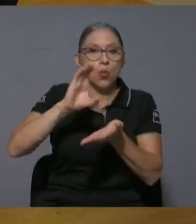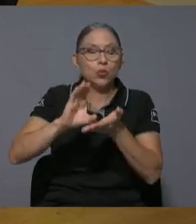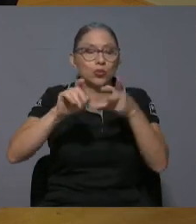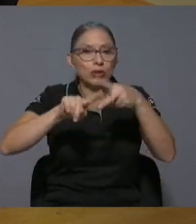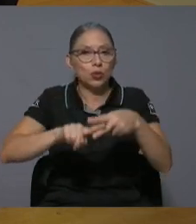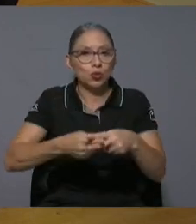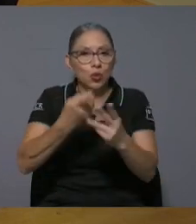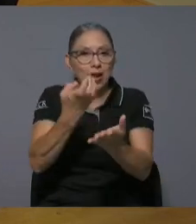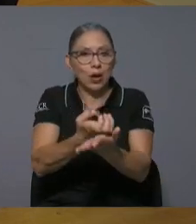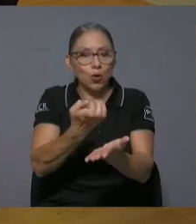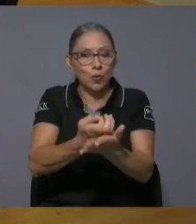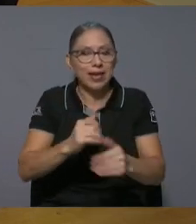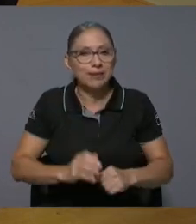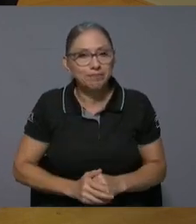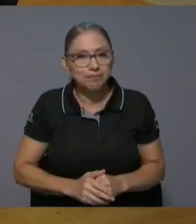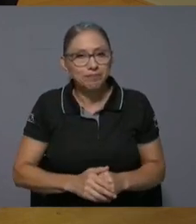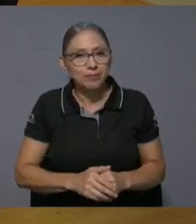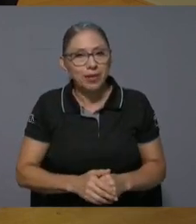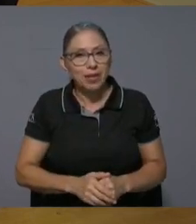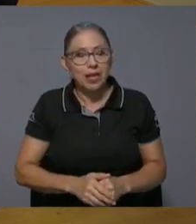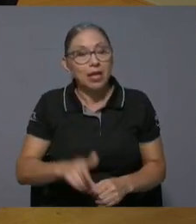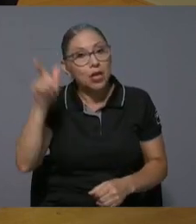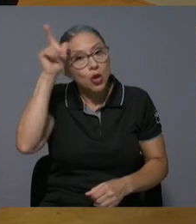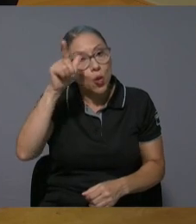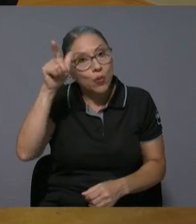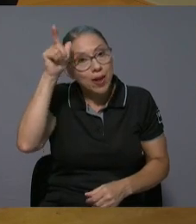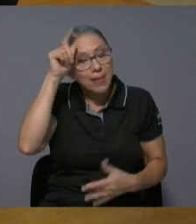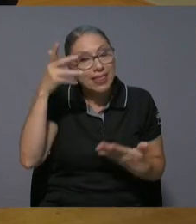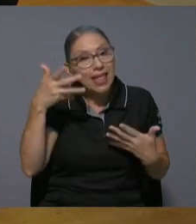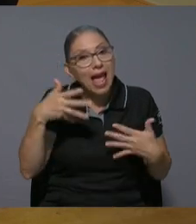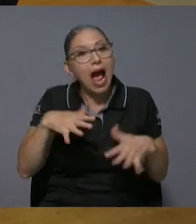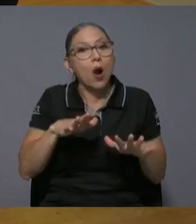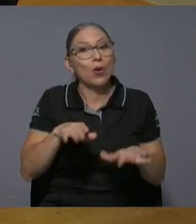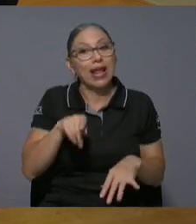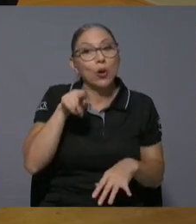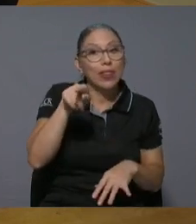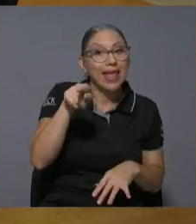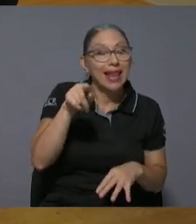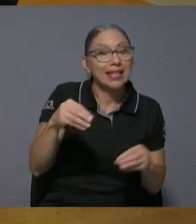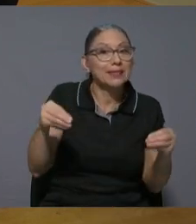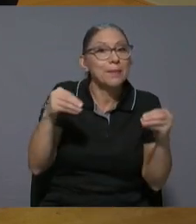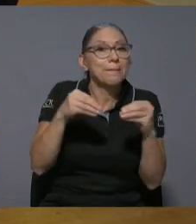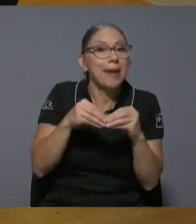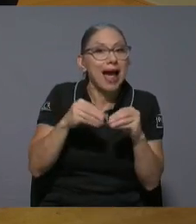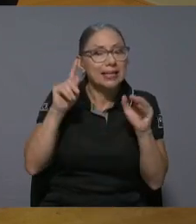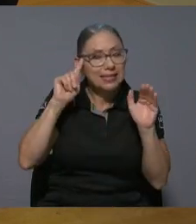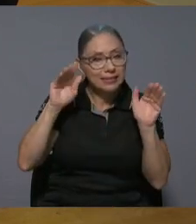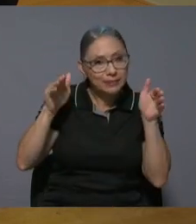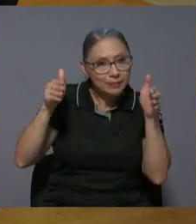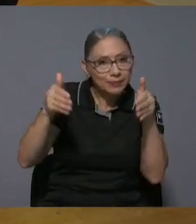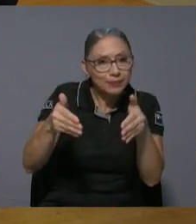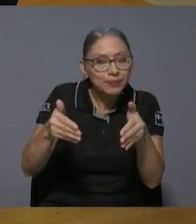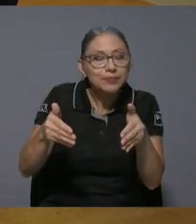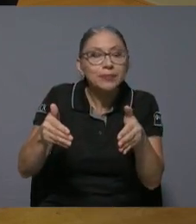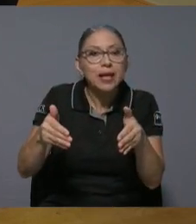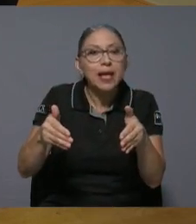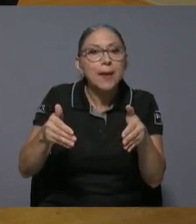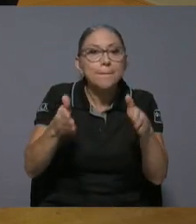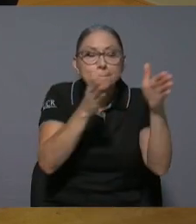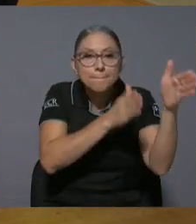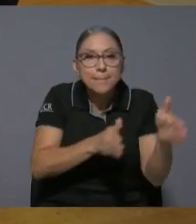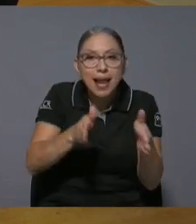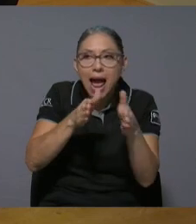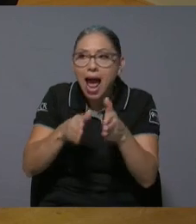y obviamente aunque lo de él es más el tema tanto de planes